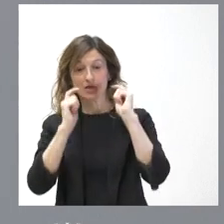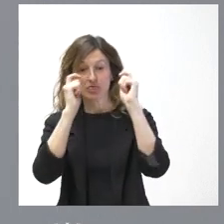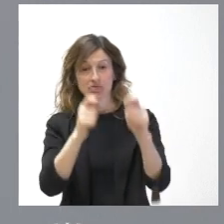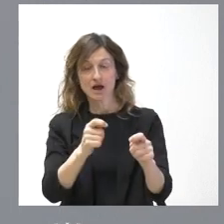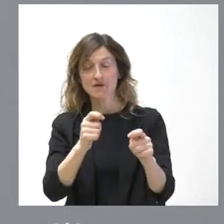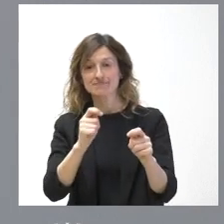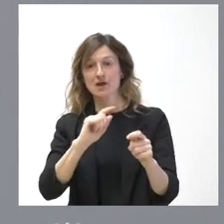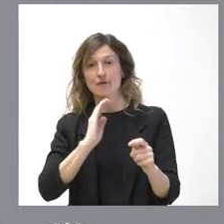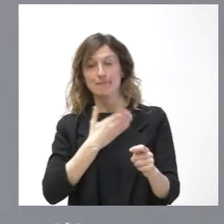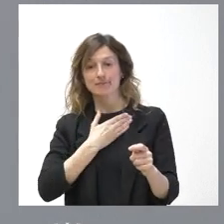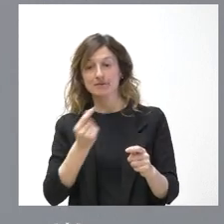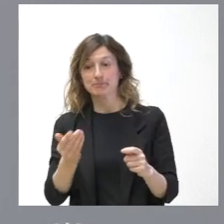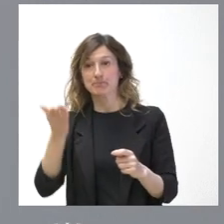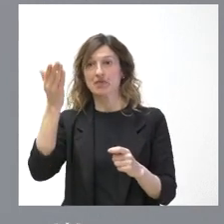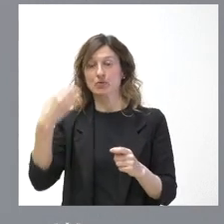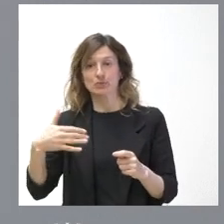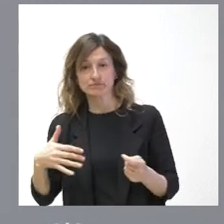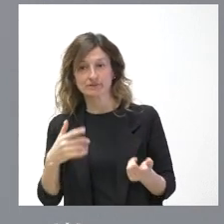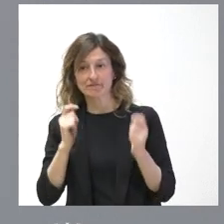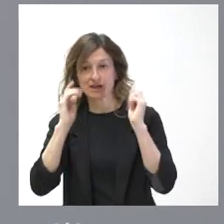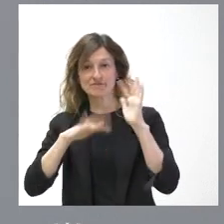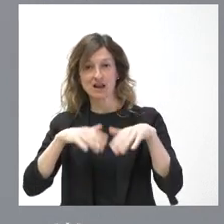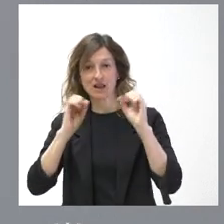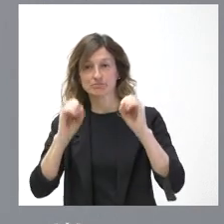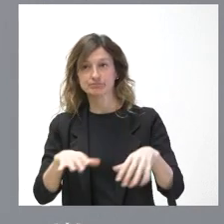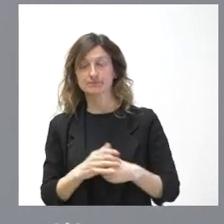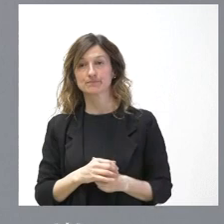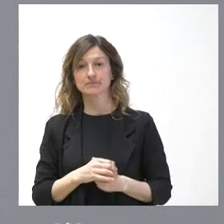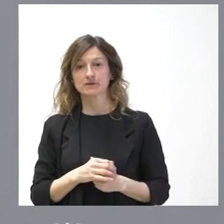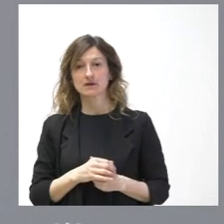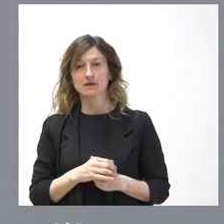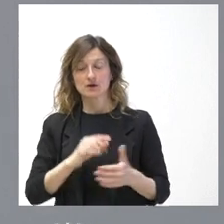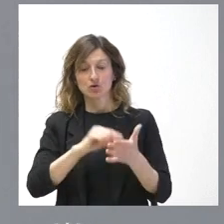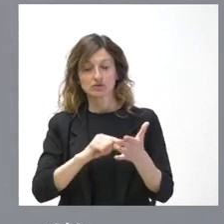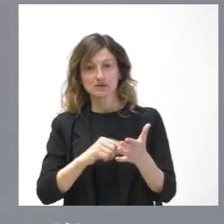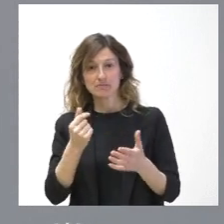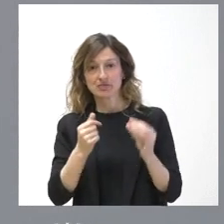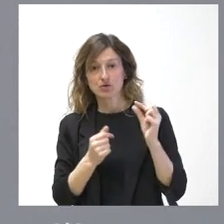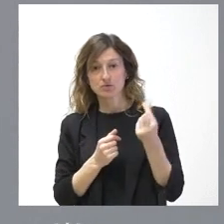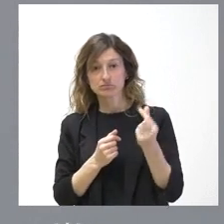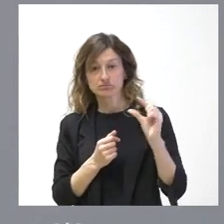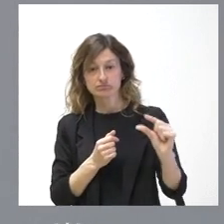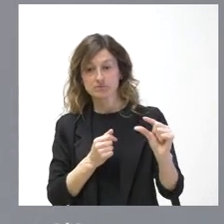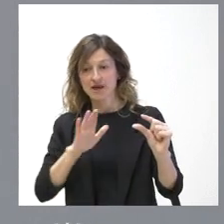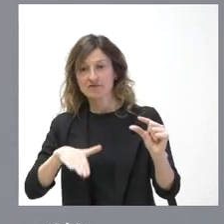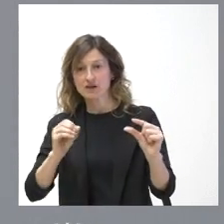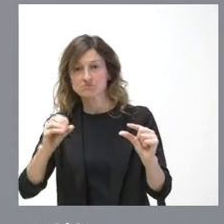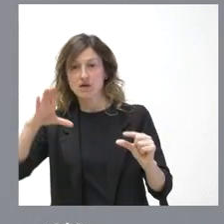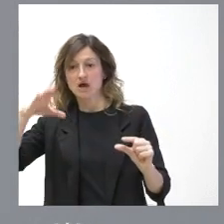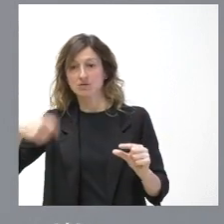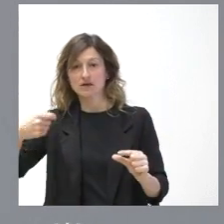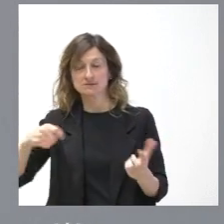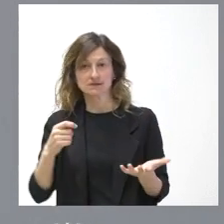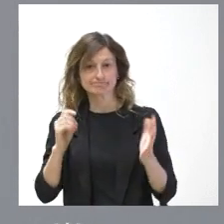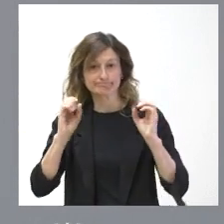como consecuencia del alto nivel de precios. Es cierto que licitaron unos precios y que, lógicamente, luego la realidad ha hecho que los costes superen